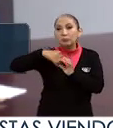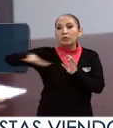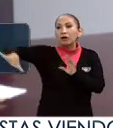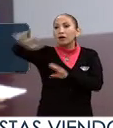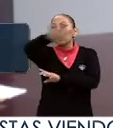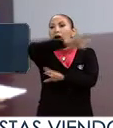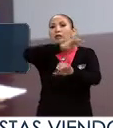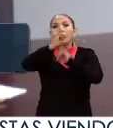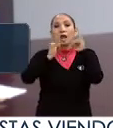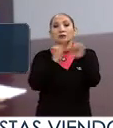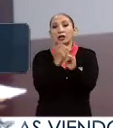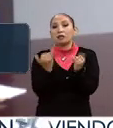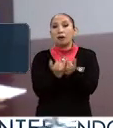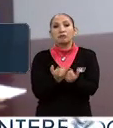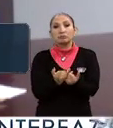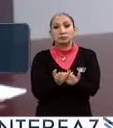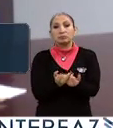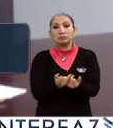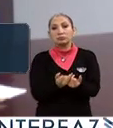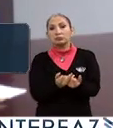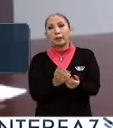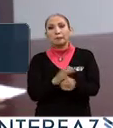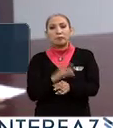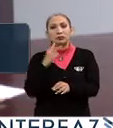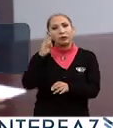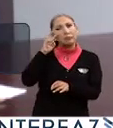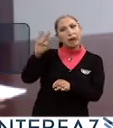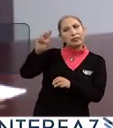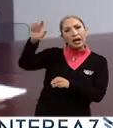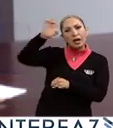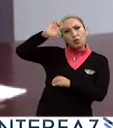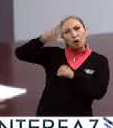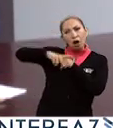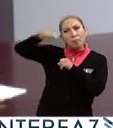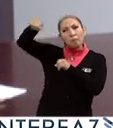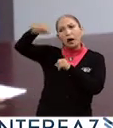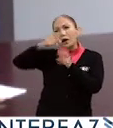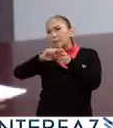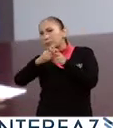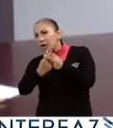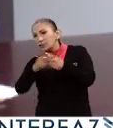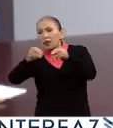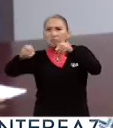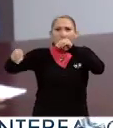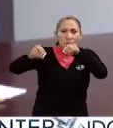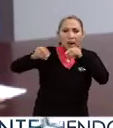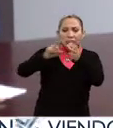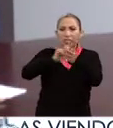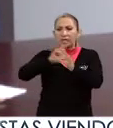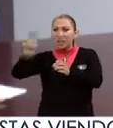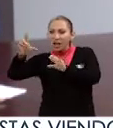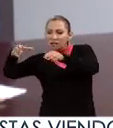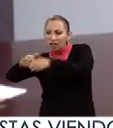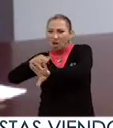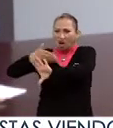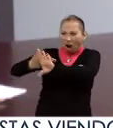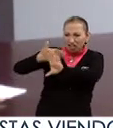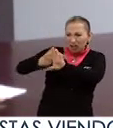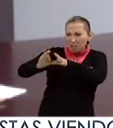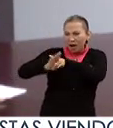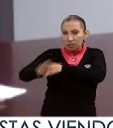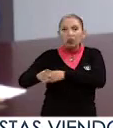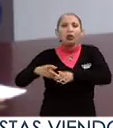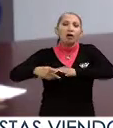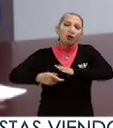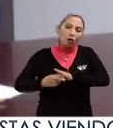contexto internacional, ¿no? Sí. Por lo que uno está viendo en Europa, el surgimiento de los movimientos de derecha anti-inmigrantes, que